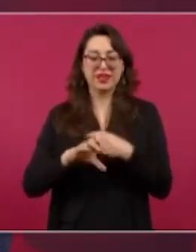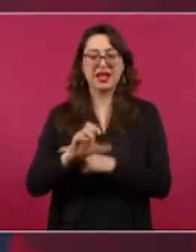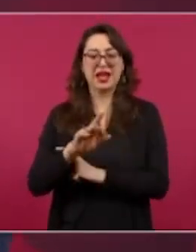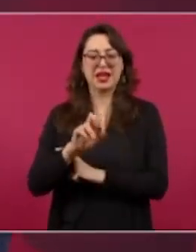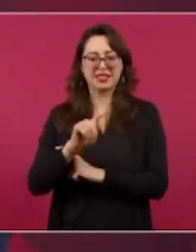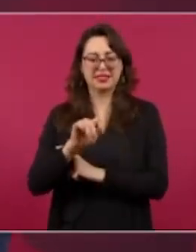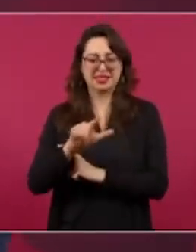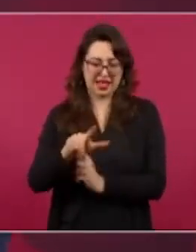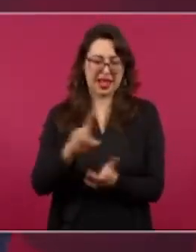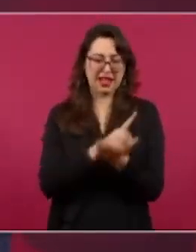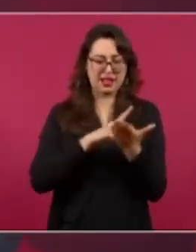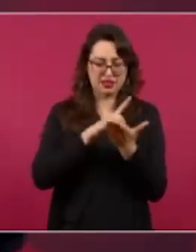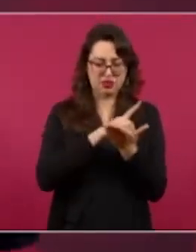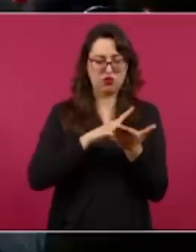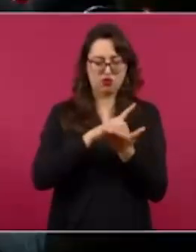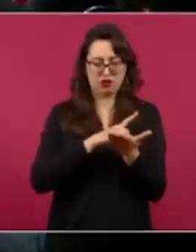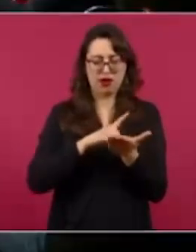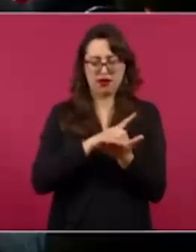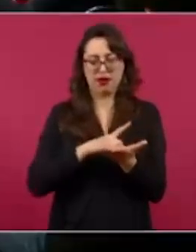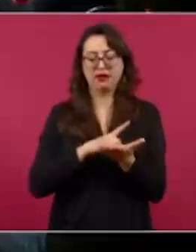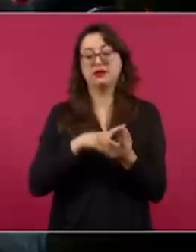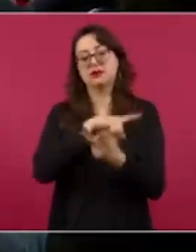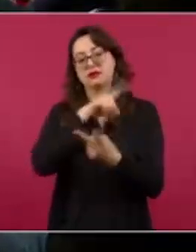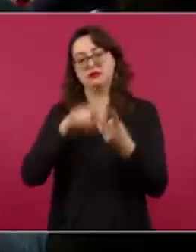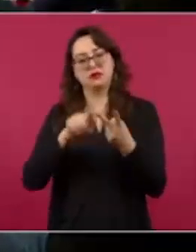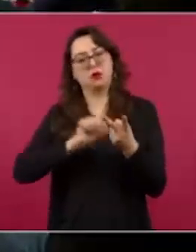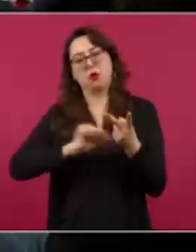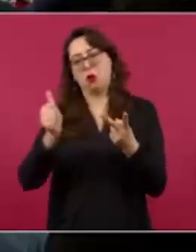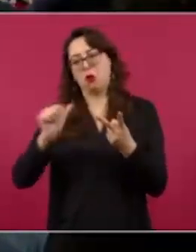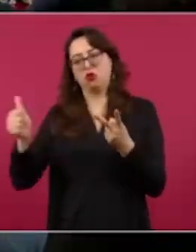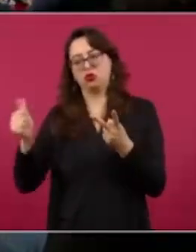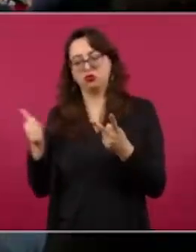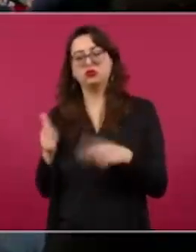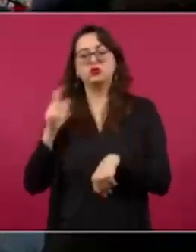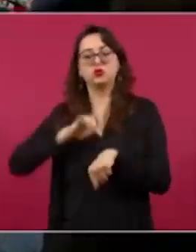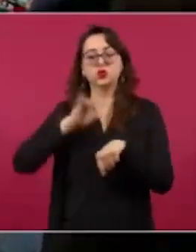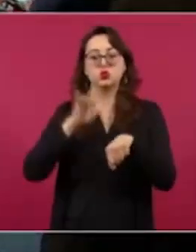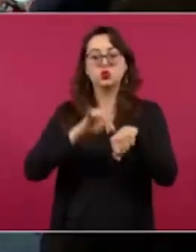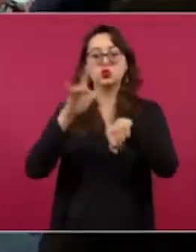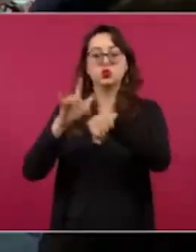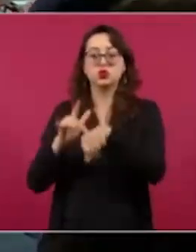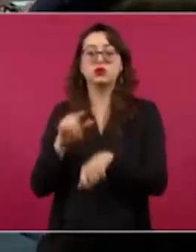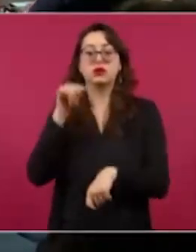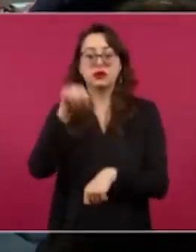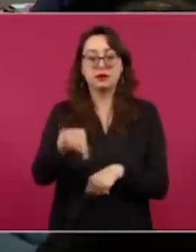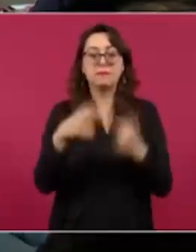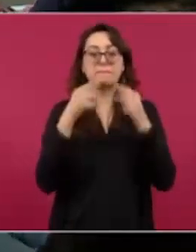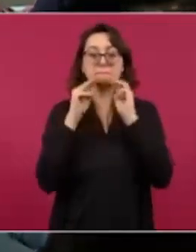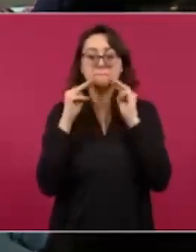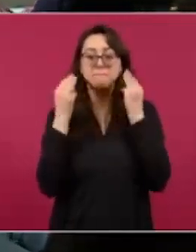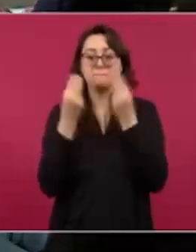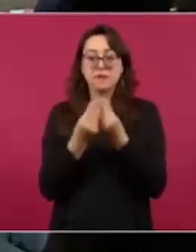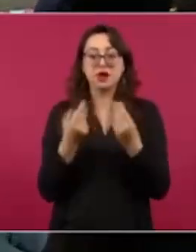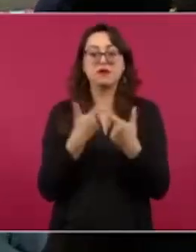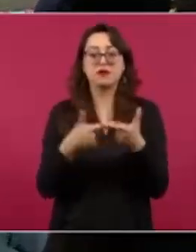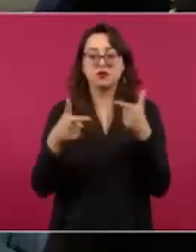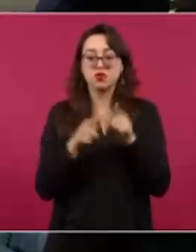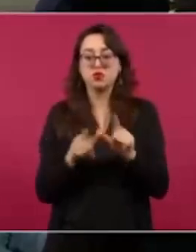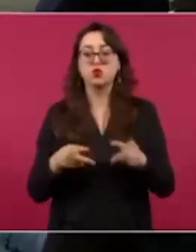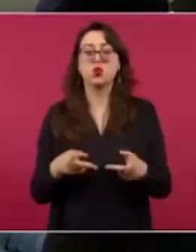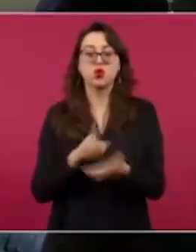Y hay distribuidores que venden. Entonces,